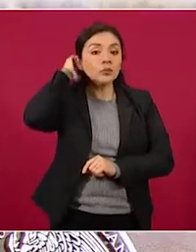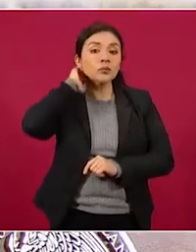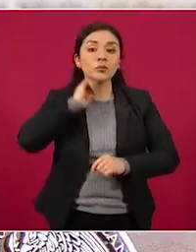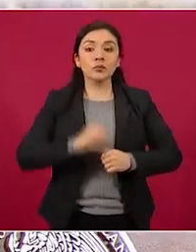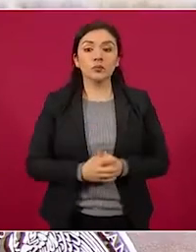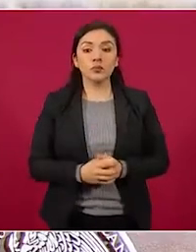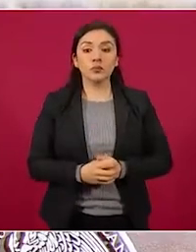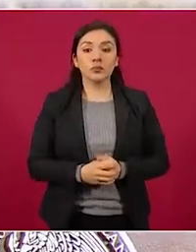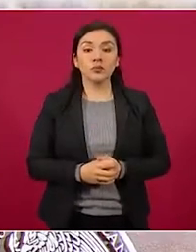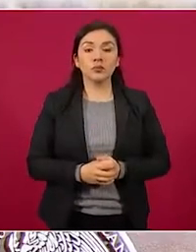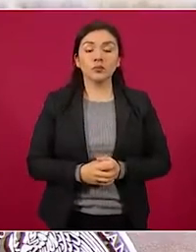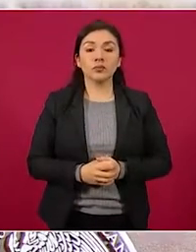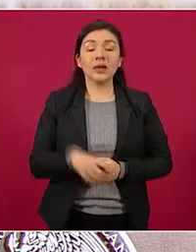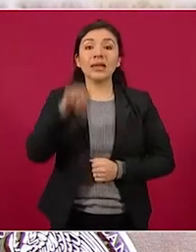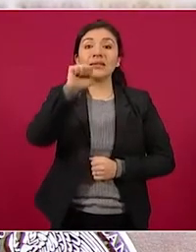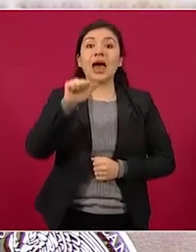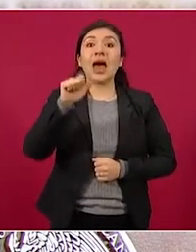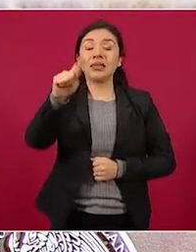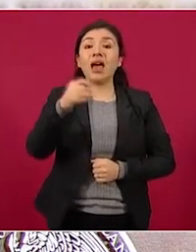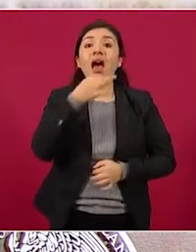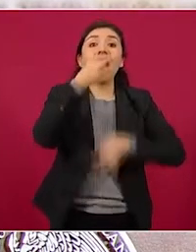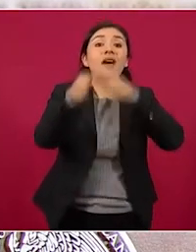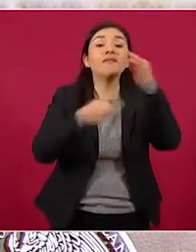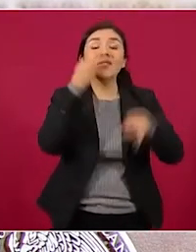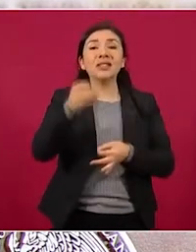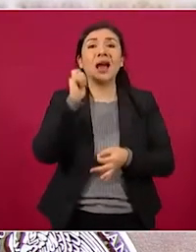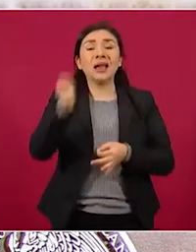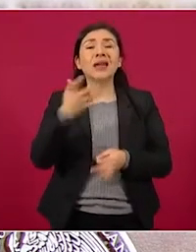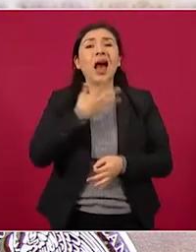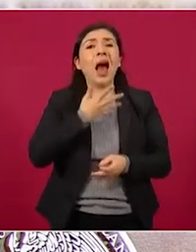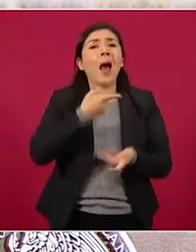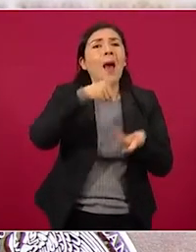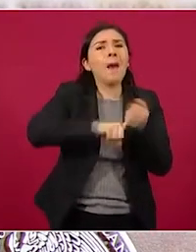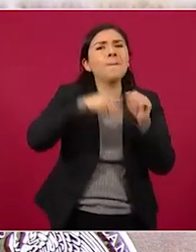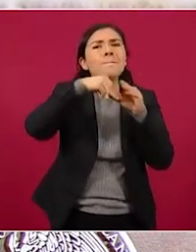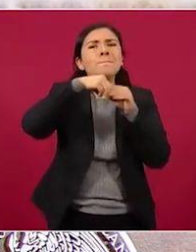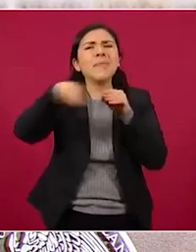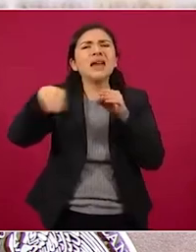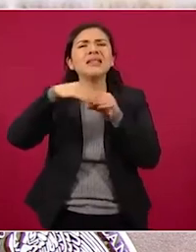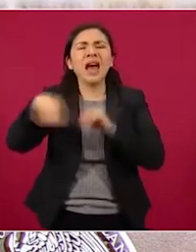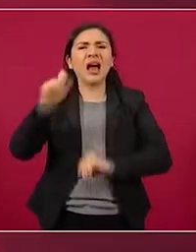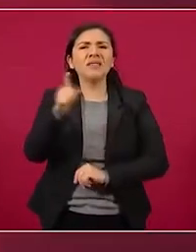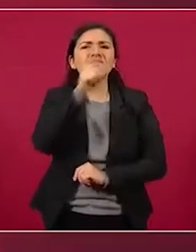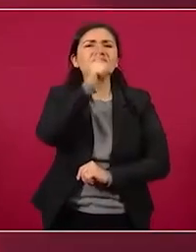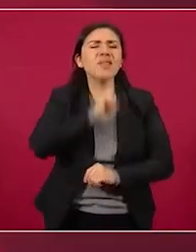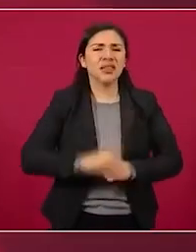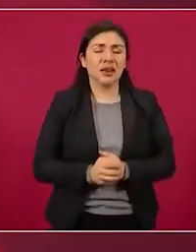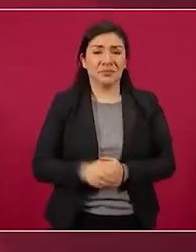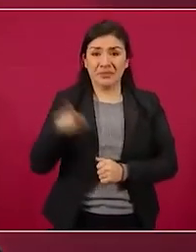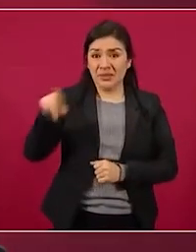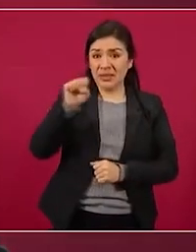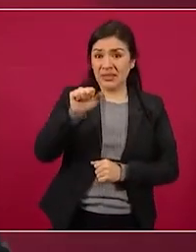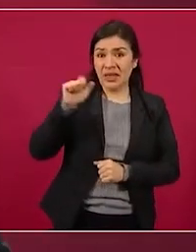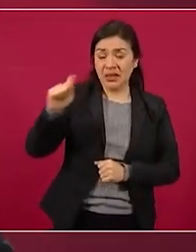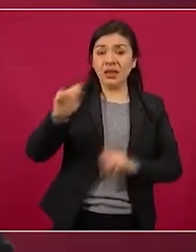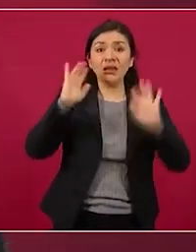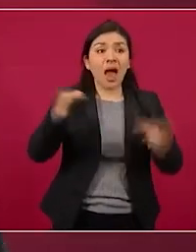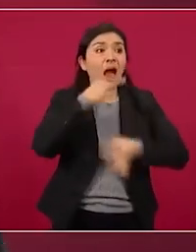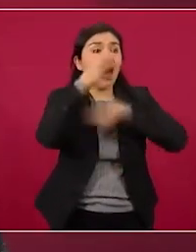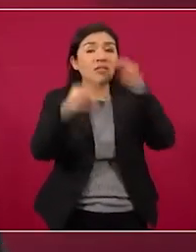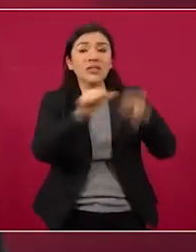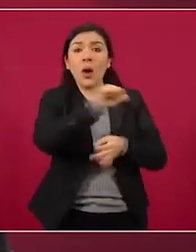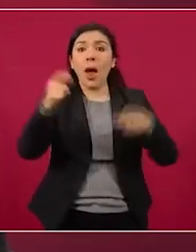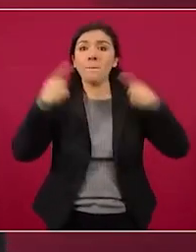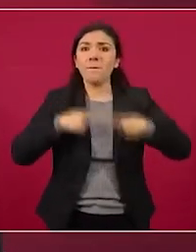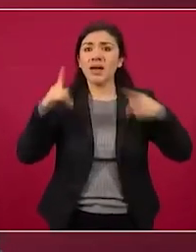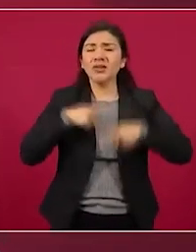El SAT alerta de mensajes fraudulentos. El Servicio de Administración Tributaria alertó a la población a